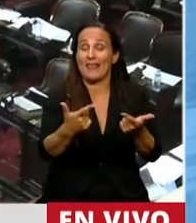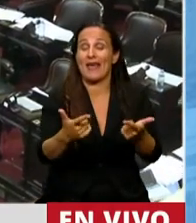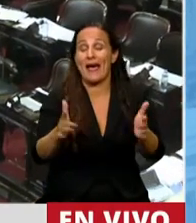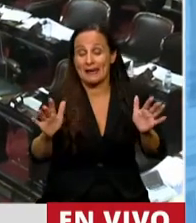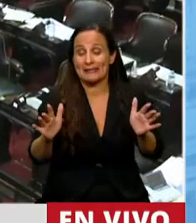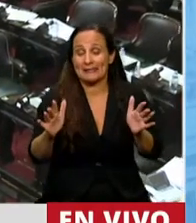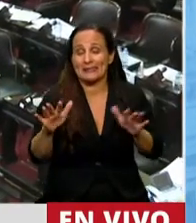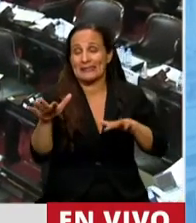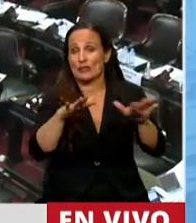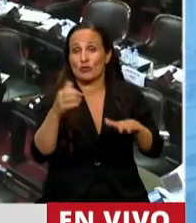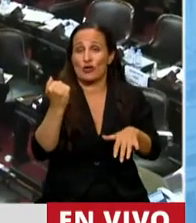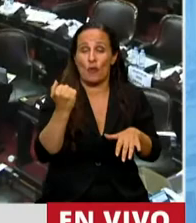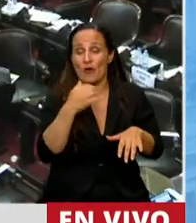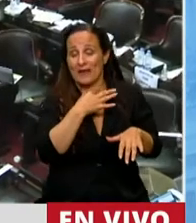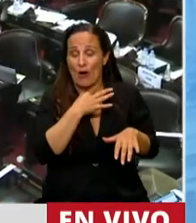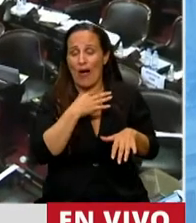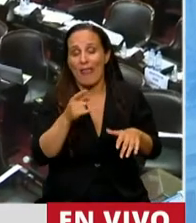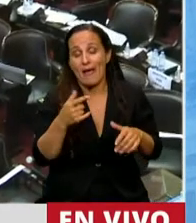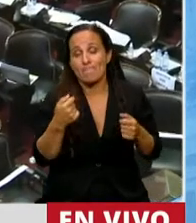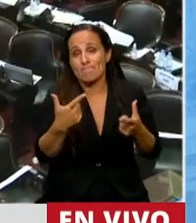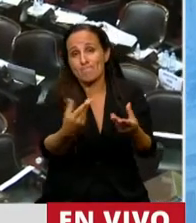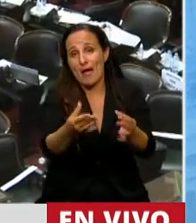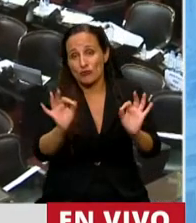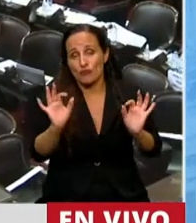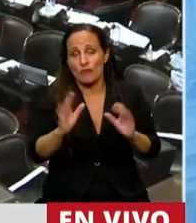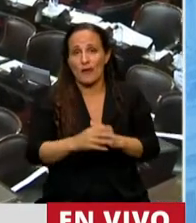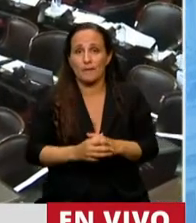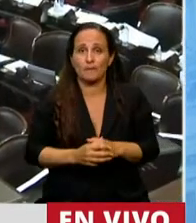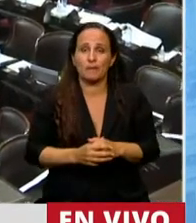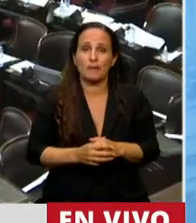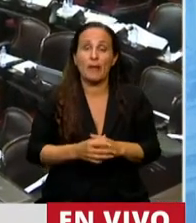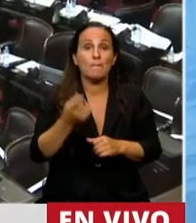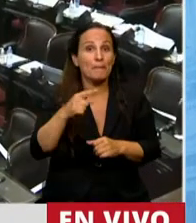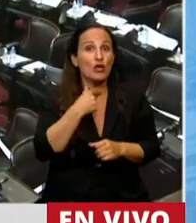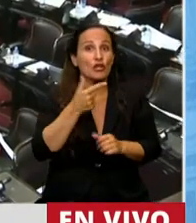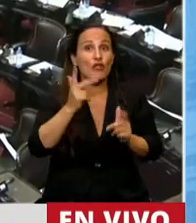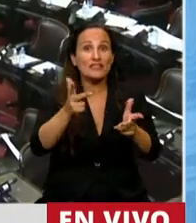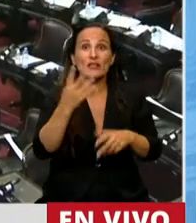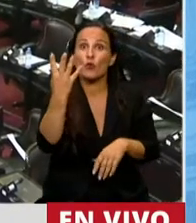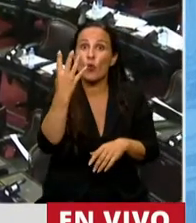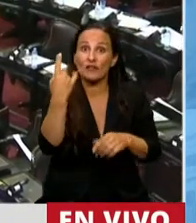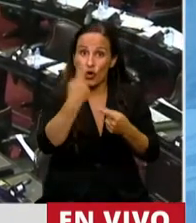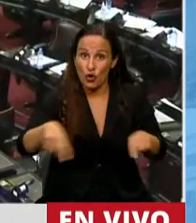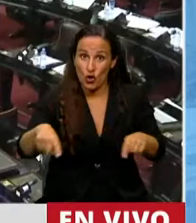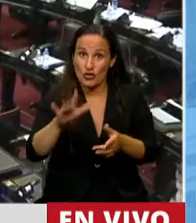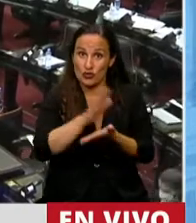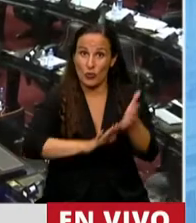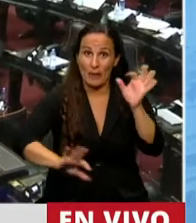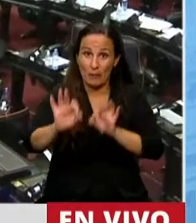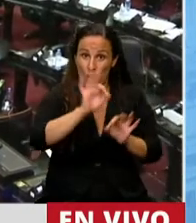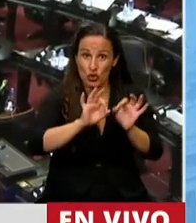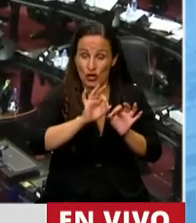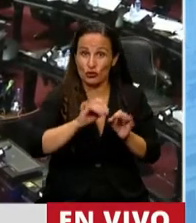pantano económico en el que estamos. Pero déjeme decir, Presidente, cuatro cosas sobre el proyecto que me parecen